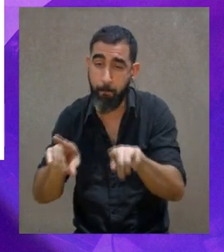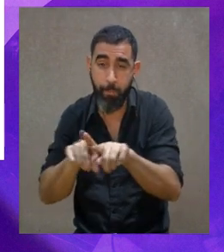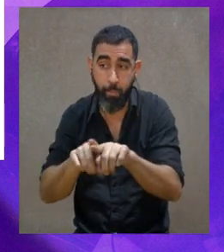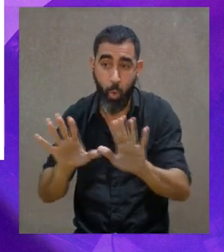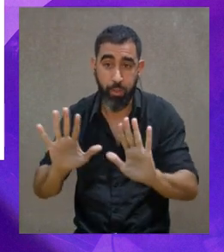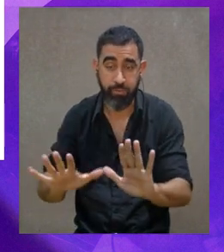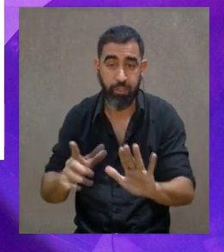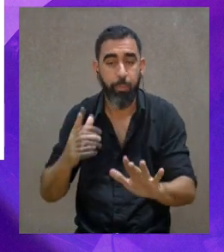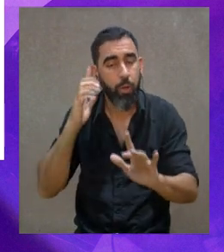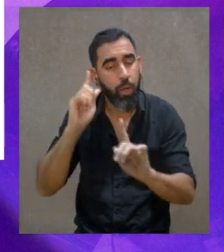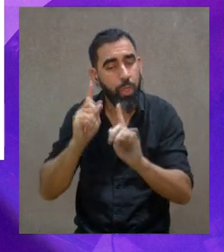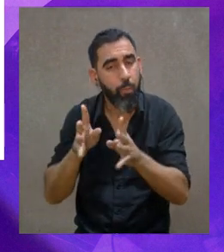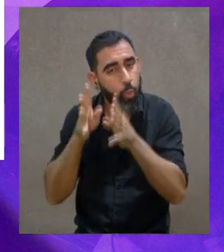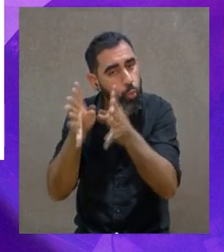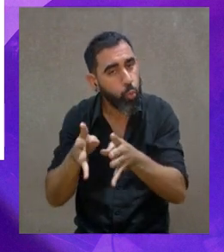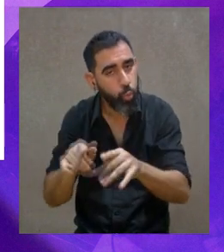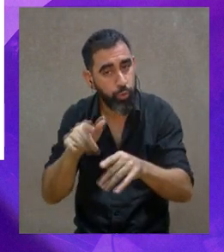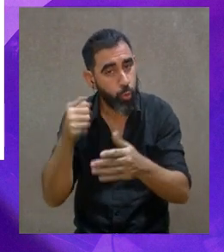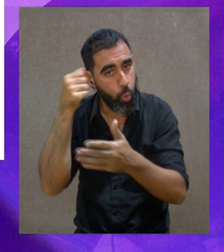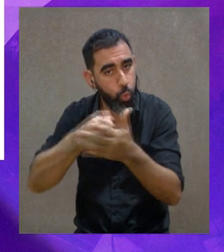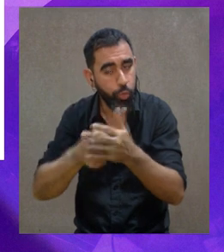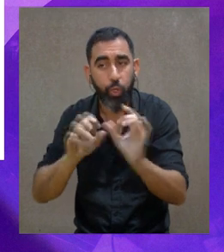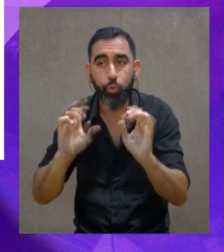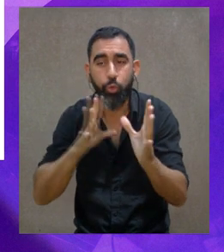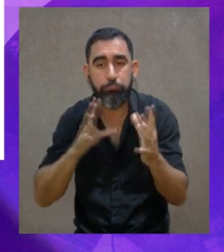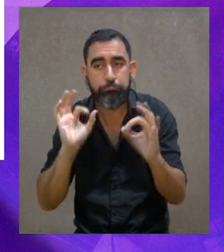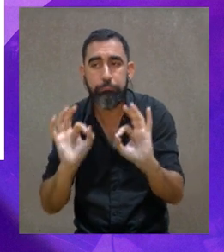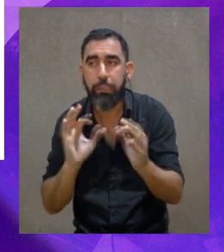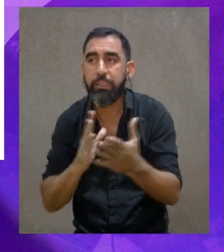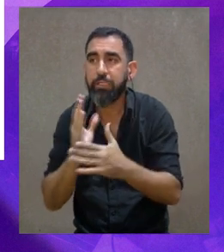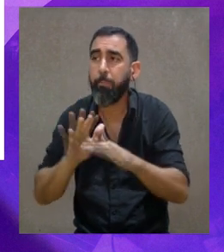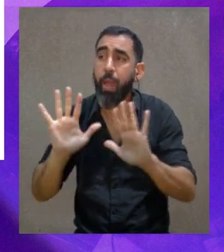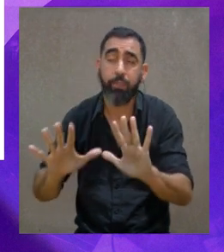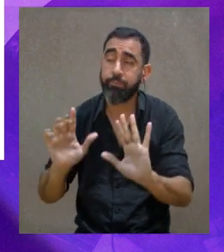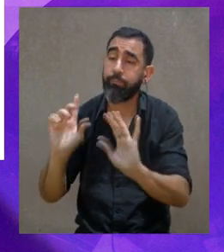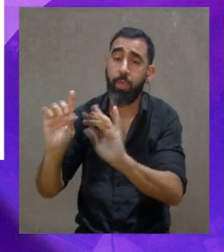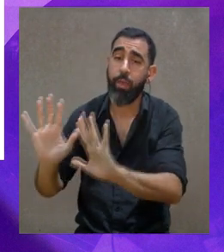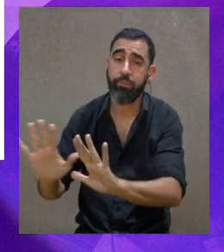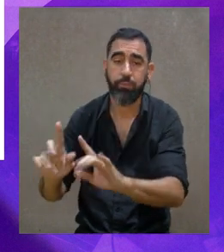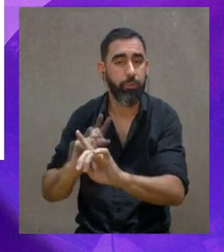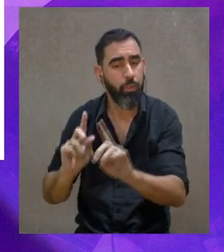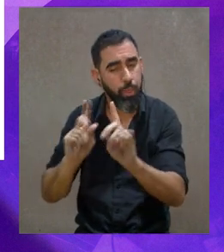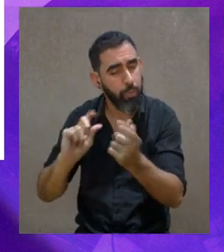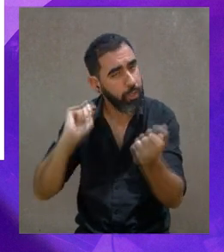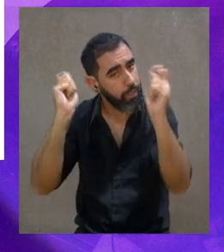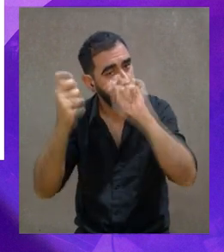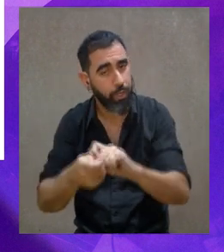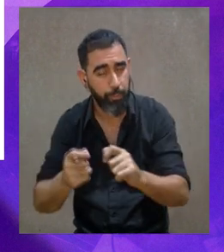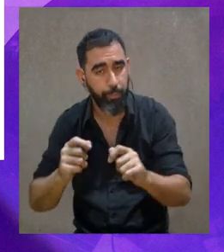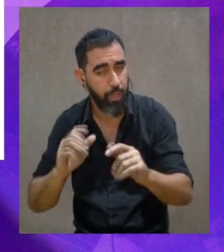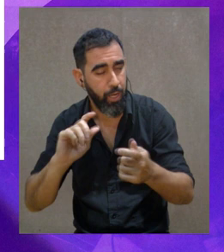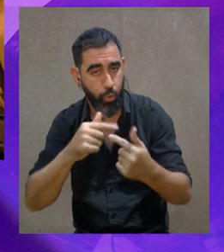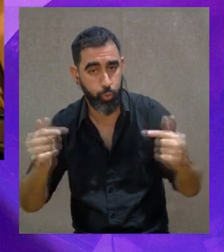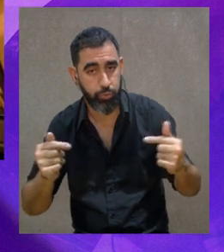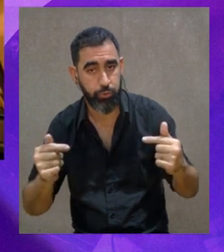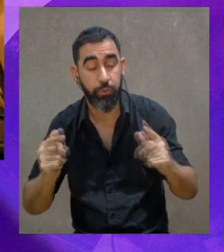transformar la sociedad es una cosa de todos los días con la música o con todas nuestras actitudes y creo que es algo que tenemos que dar batalla día a día